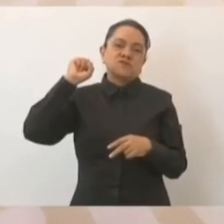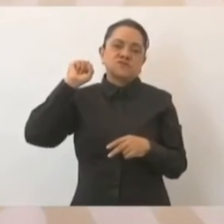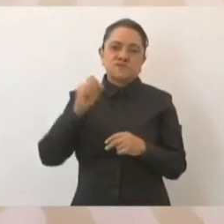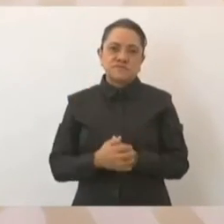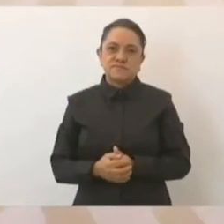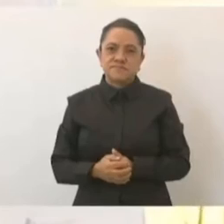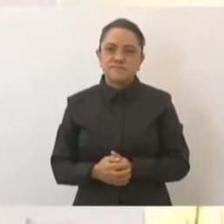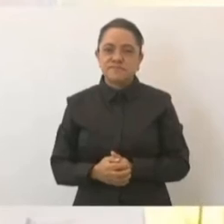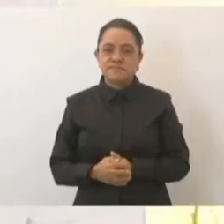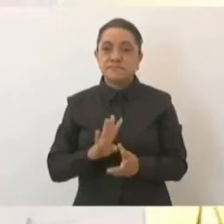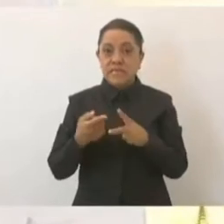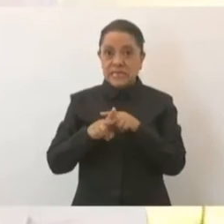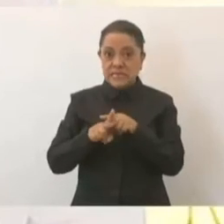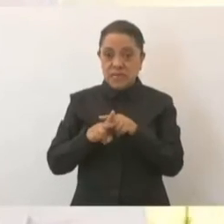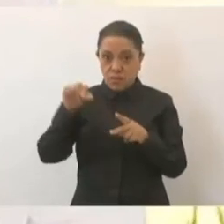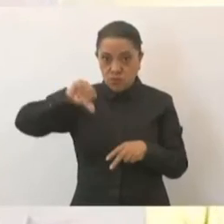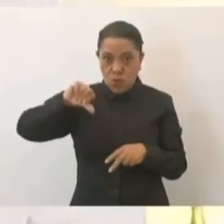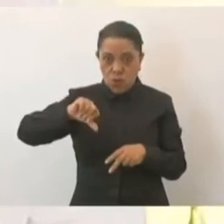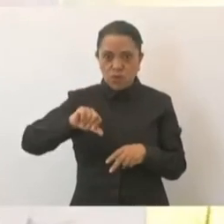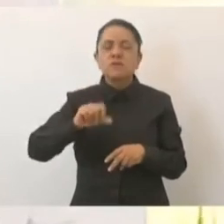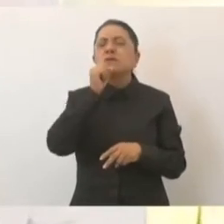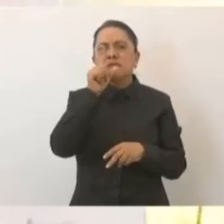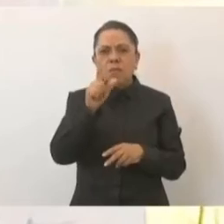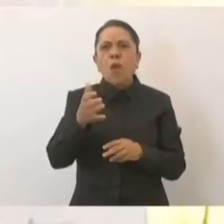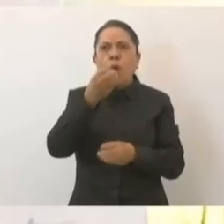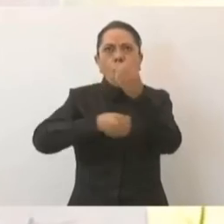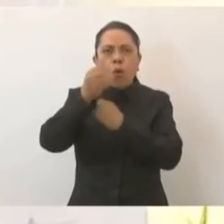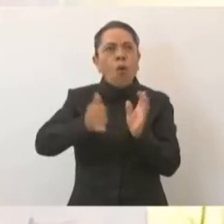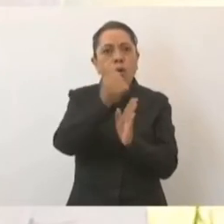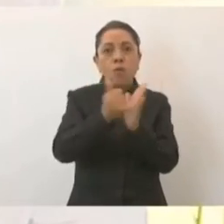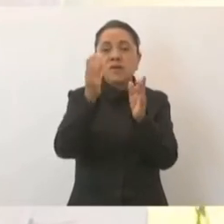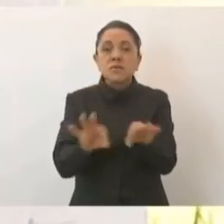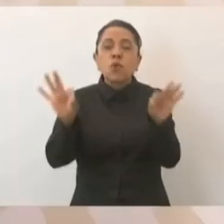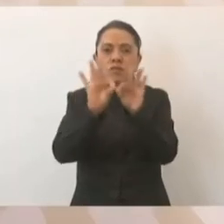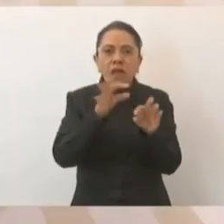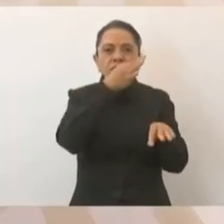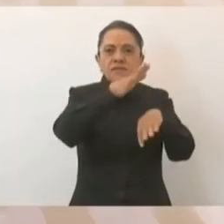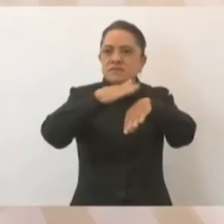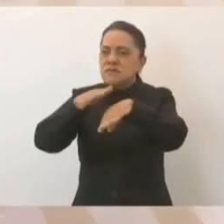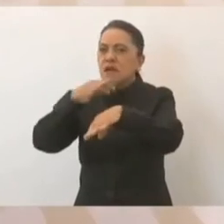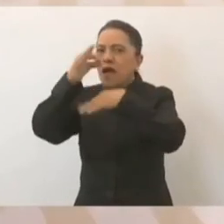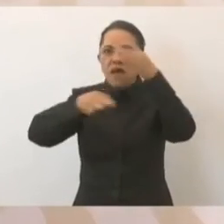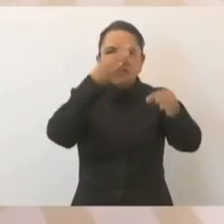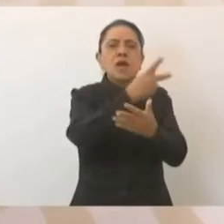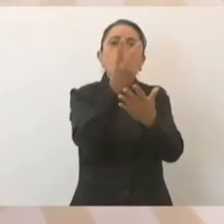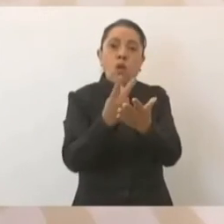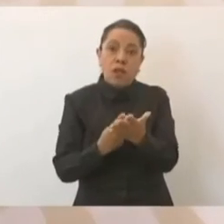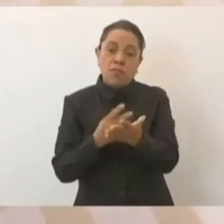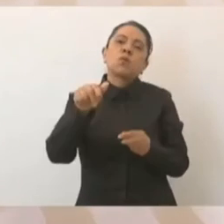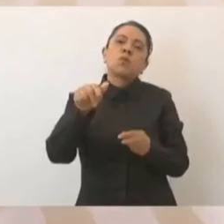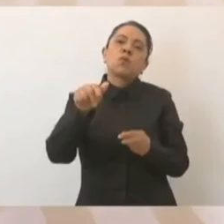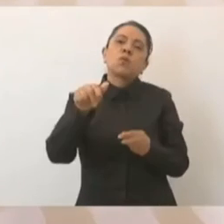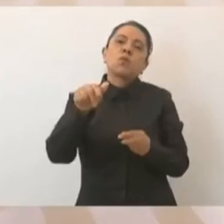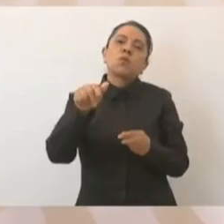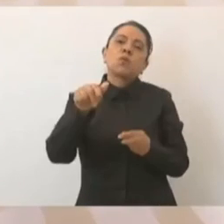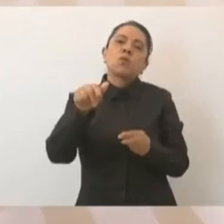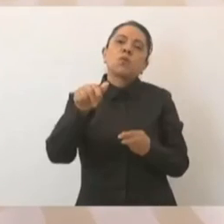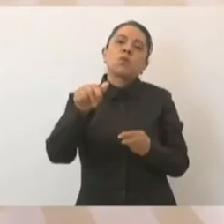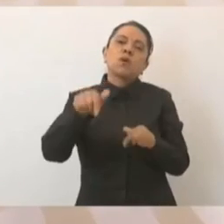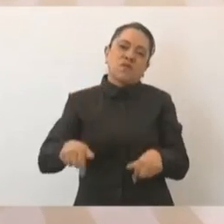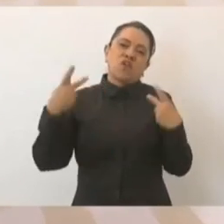iniciar obras importantes, vamos a dar a conocer programas que van a ayudar mucho al pueblo de Morelos,